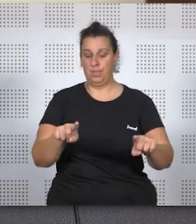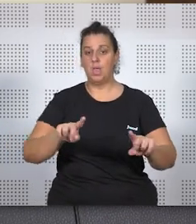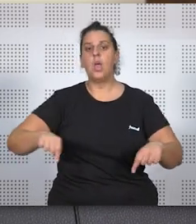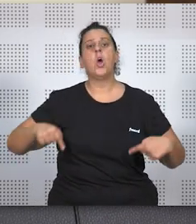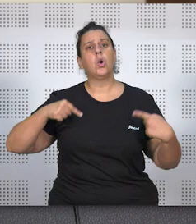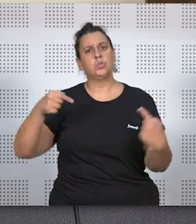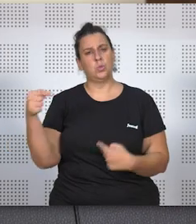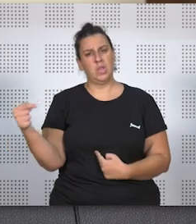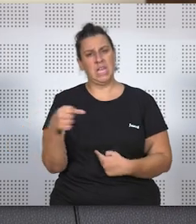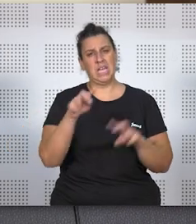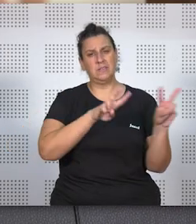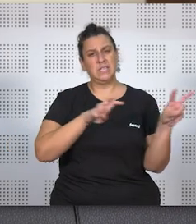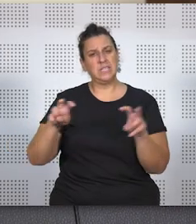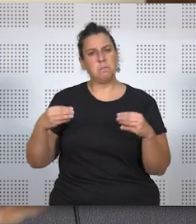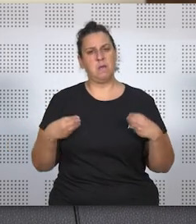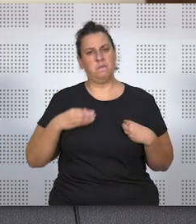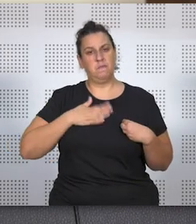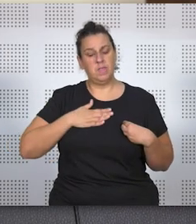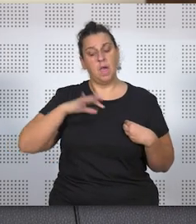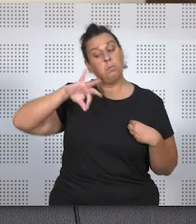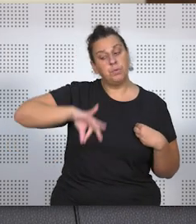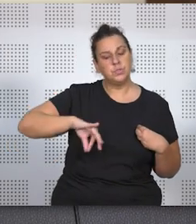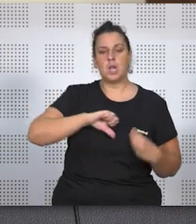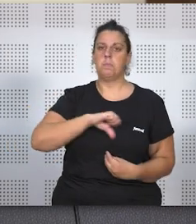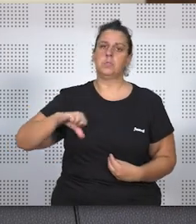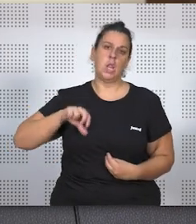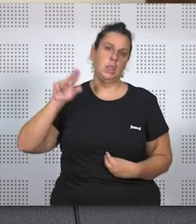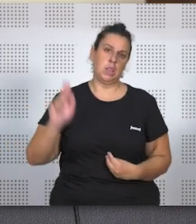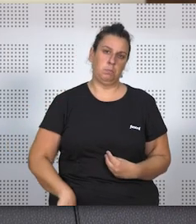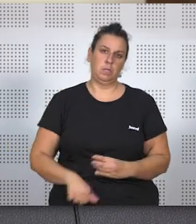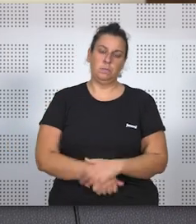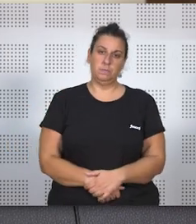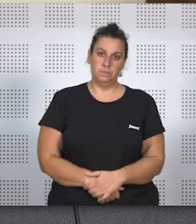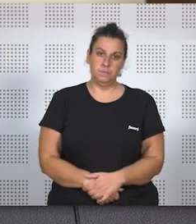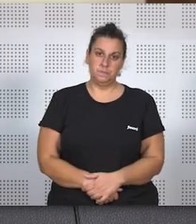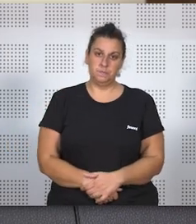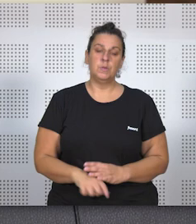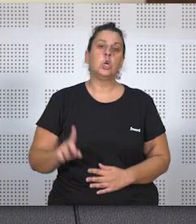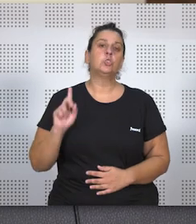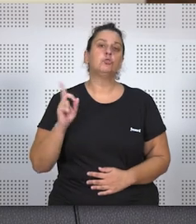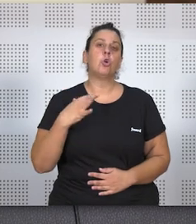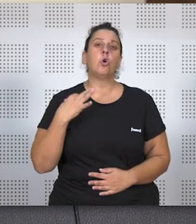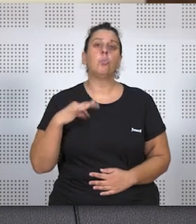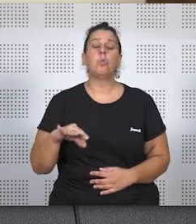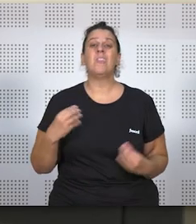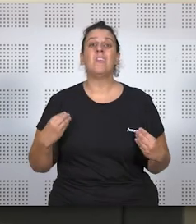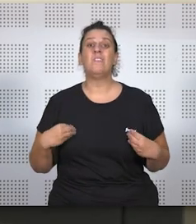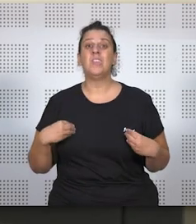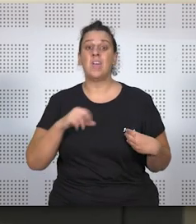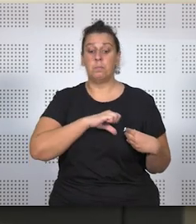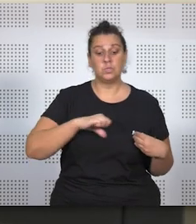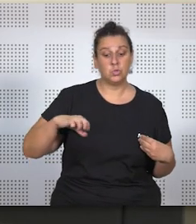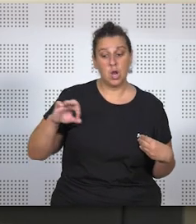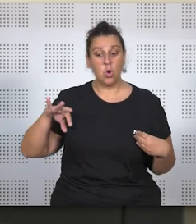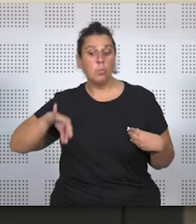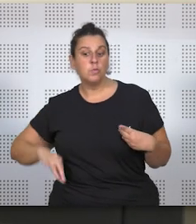negativamente en muchos aspectos de mi vida profesional y personal. Pero no solamente que puede interferir mi vida personal en mi vida